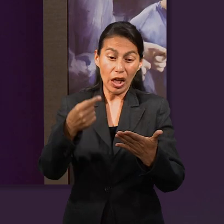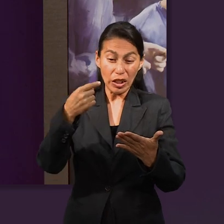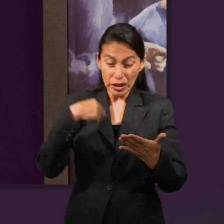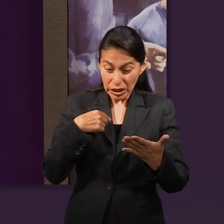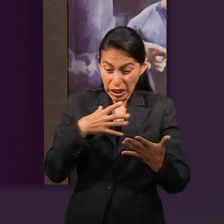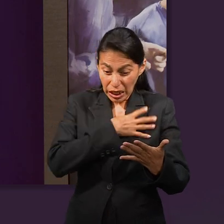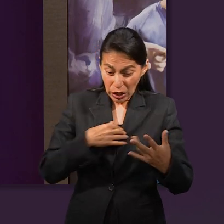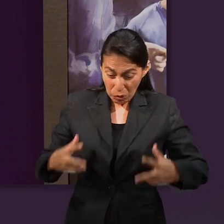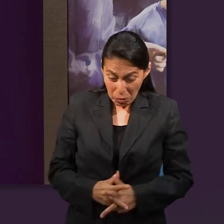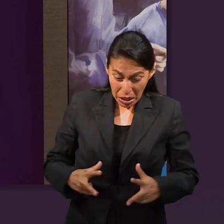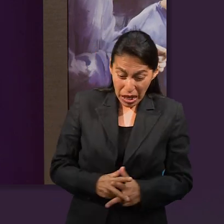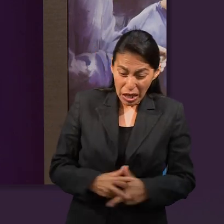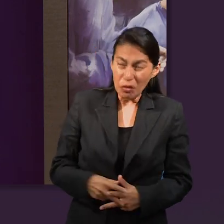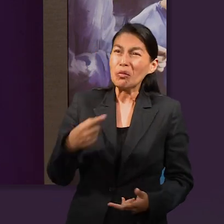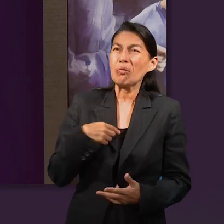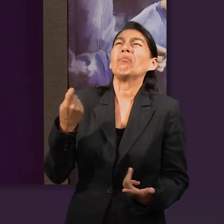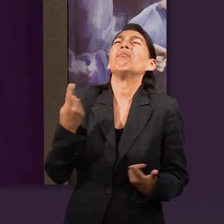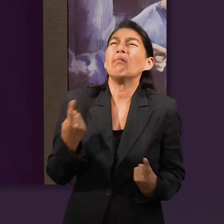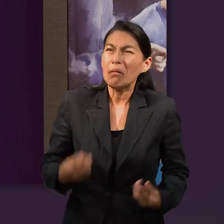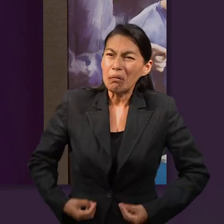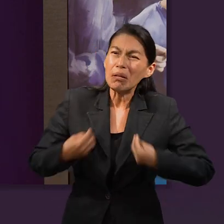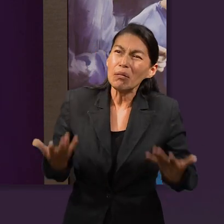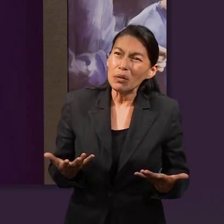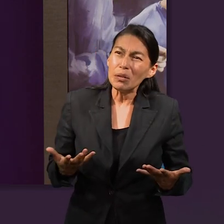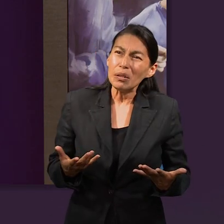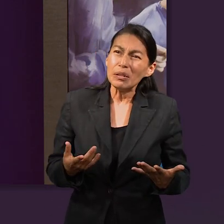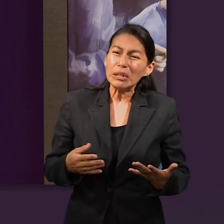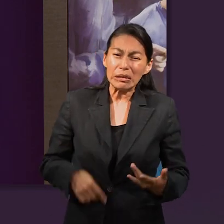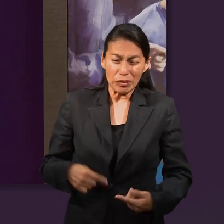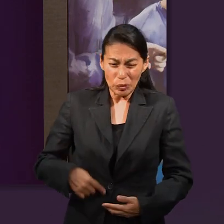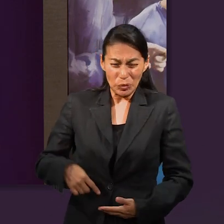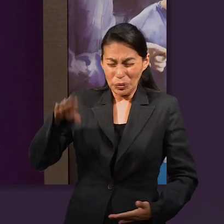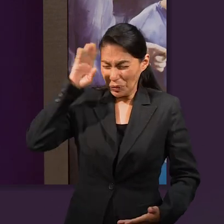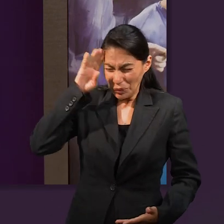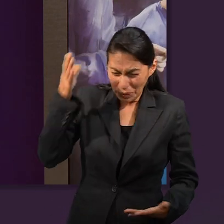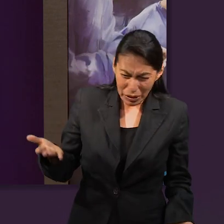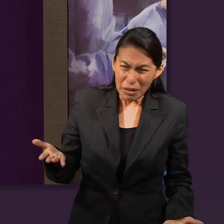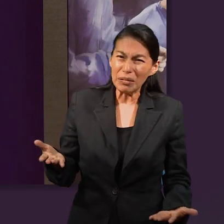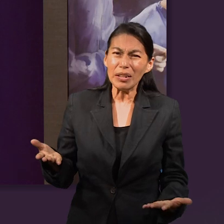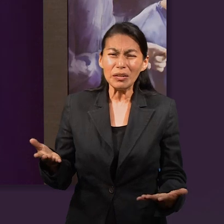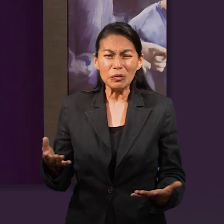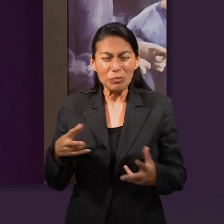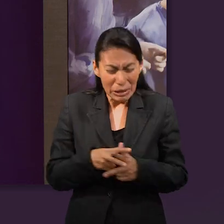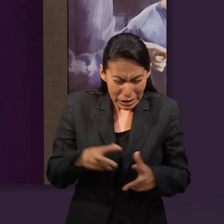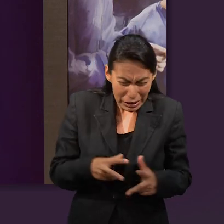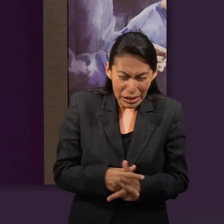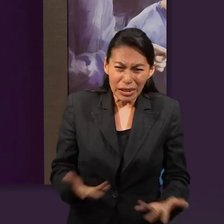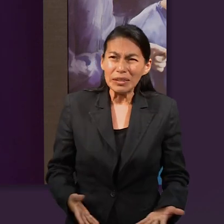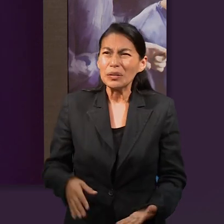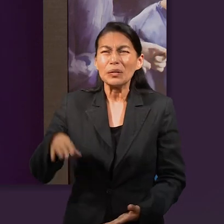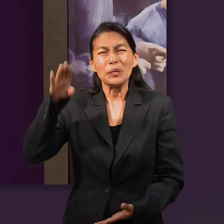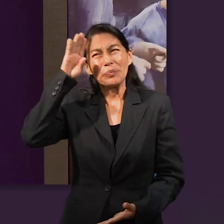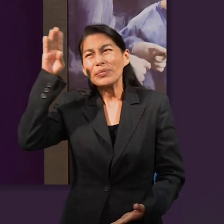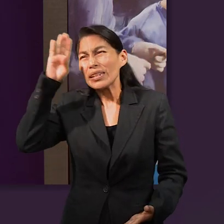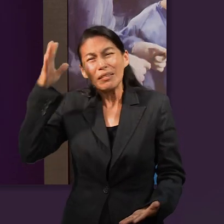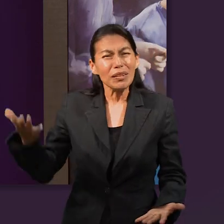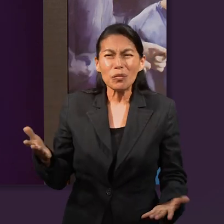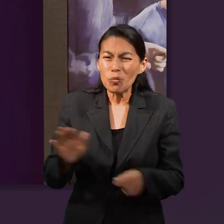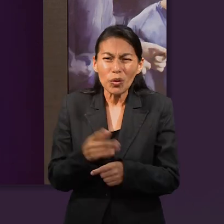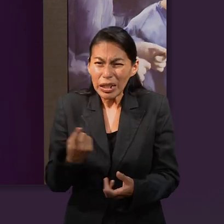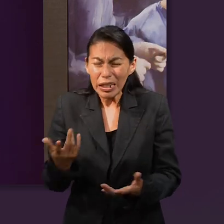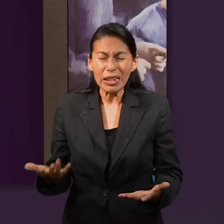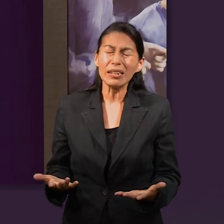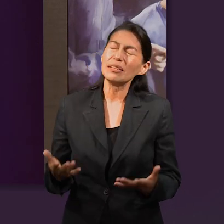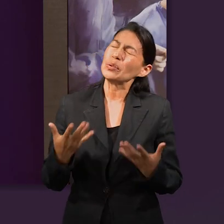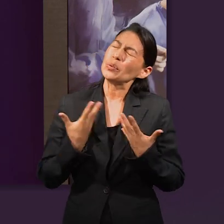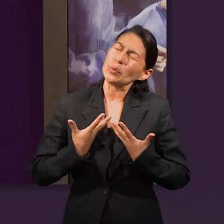Rebeca pensó, si es así, ¿para qué vivo yo? O sea, ya estaba harta al grado de pensar que ya no quería seguir